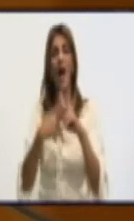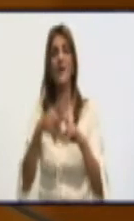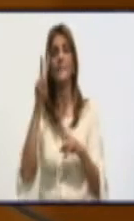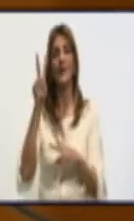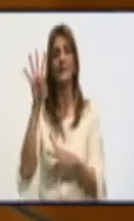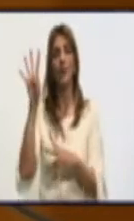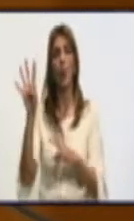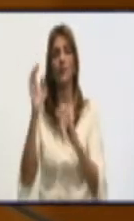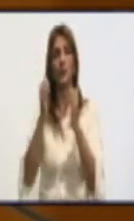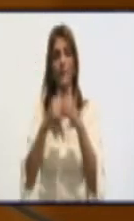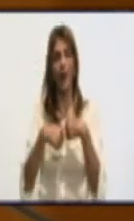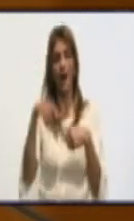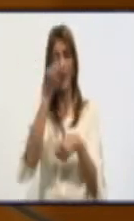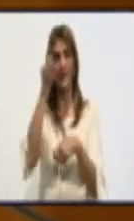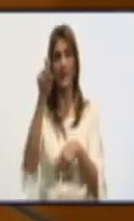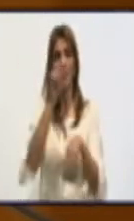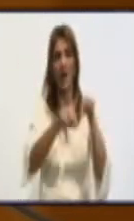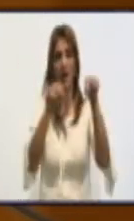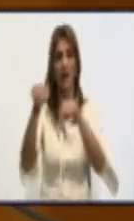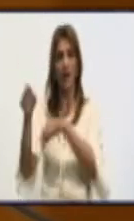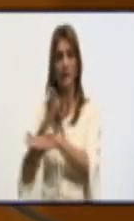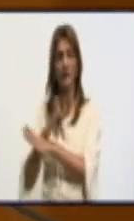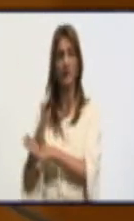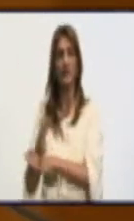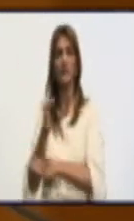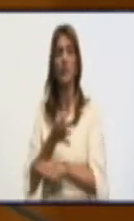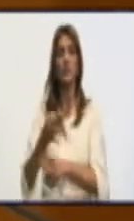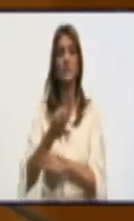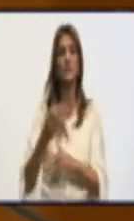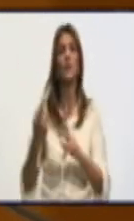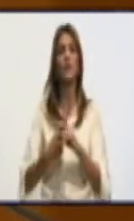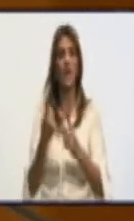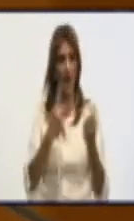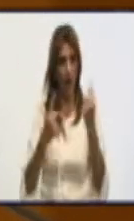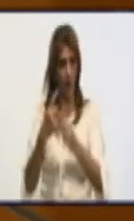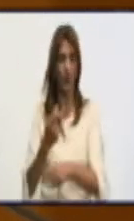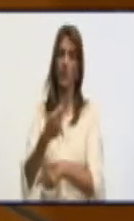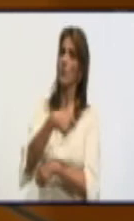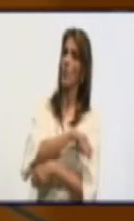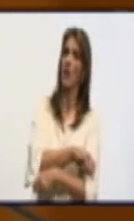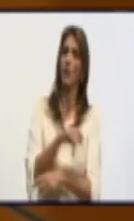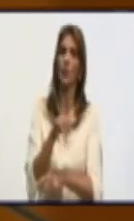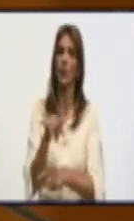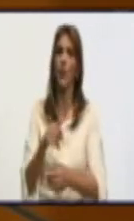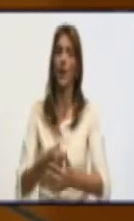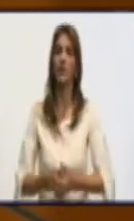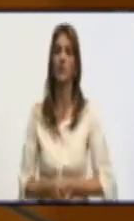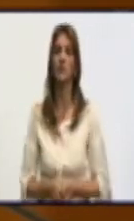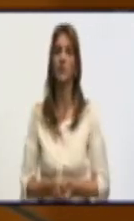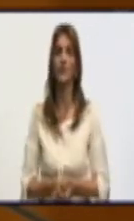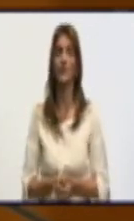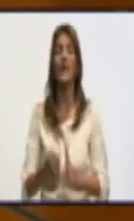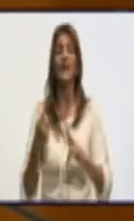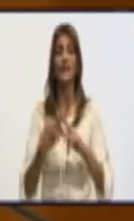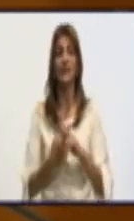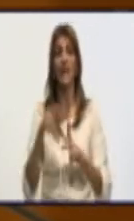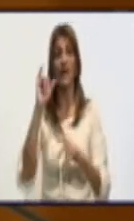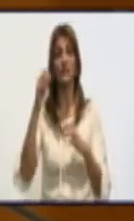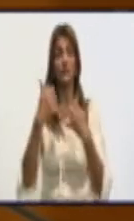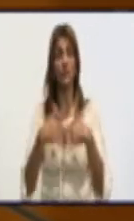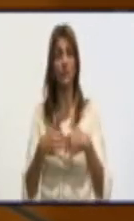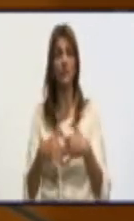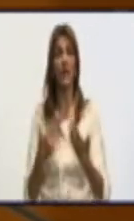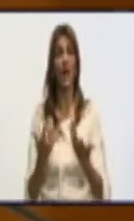Granma, dispersas en toda la provincia, en todas las cabeceras municipales y en algunos poblados que no son cabeceras. Y la industria local alimentaria tiene